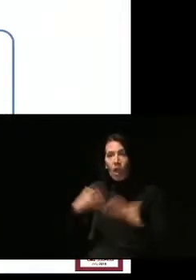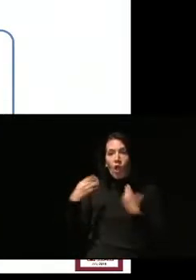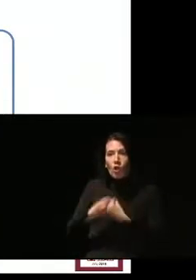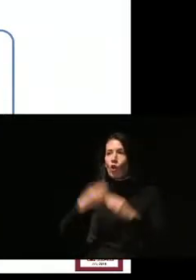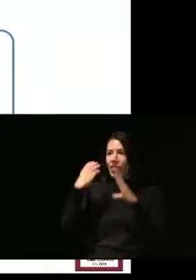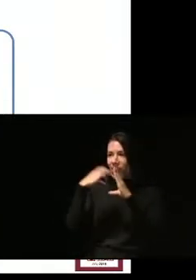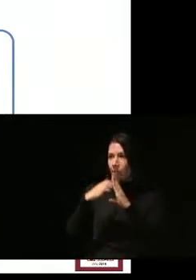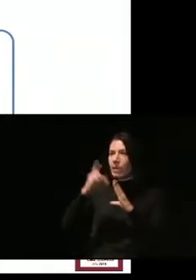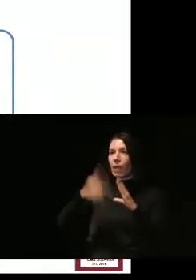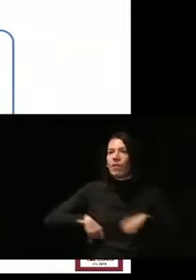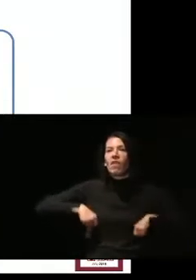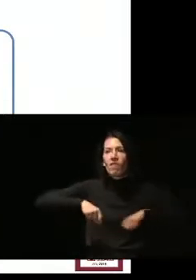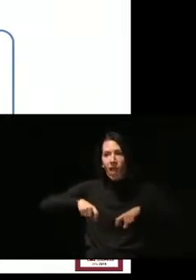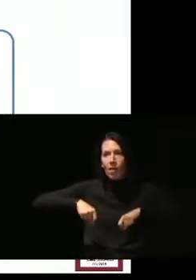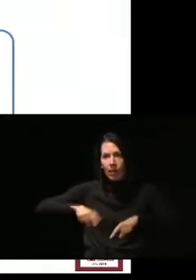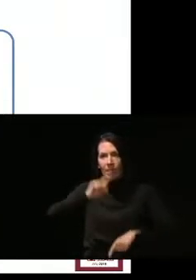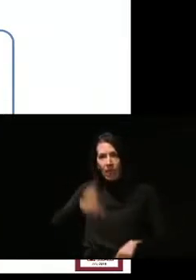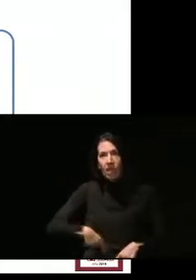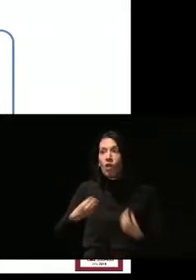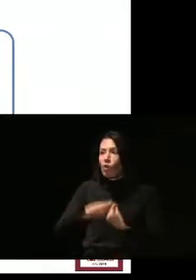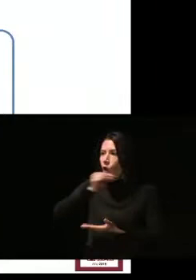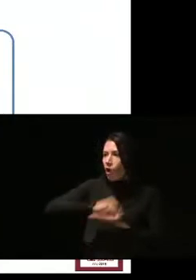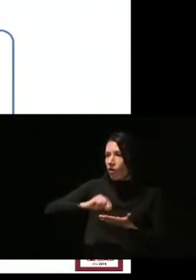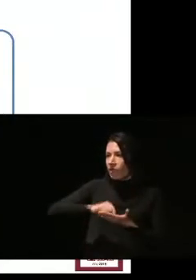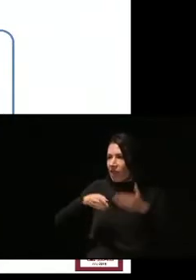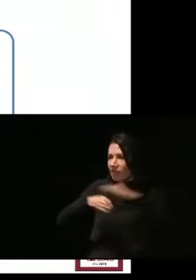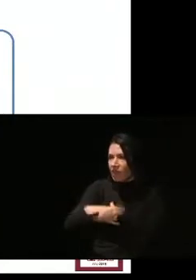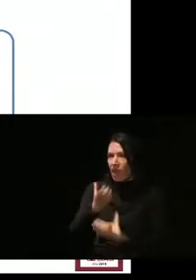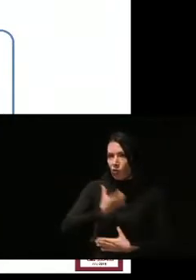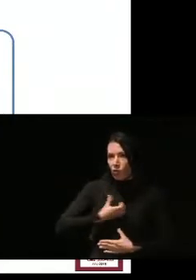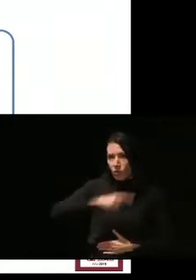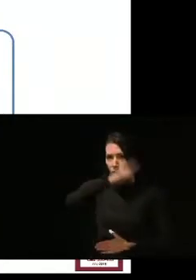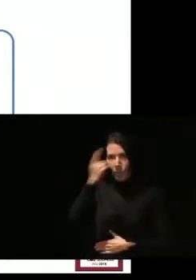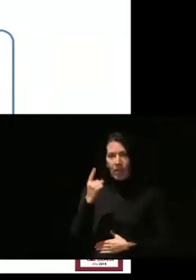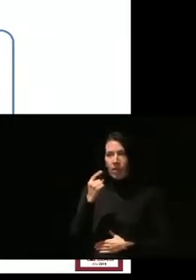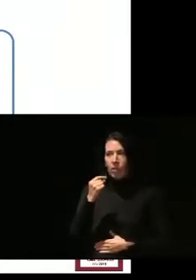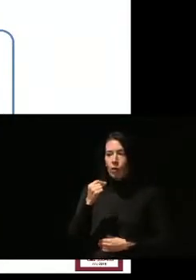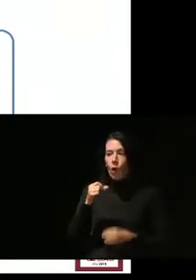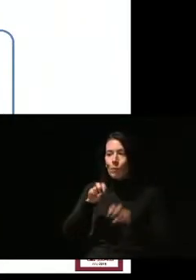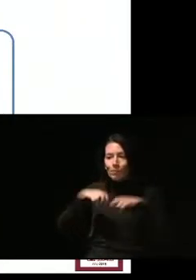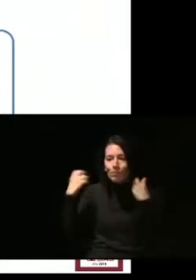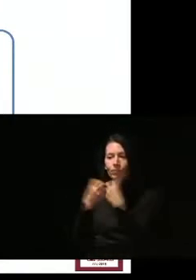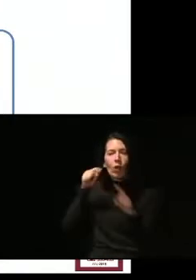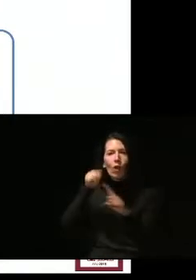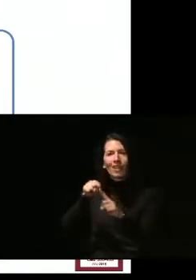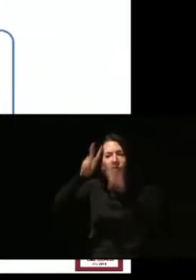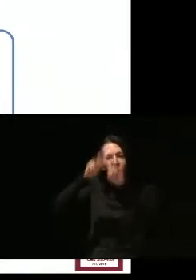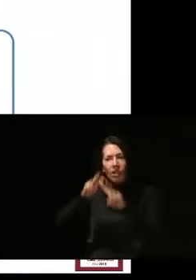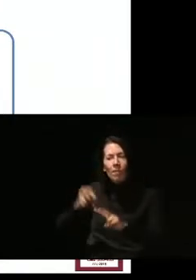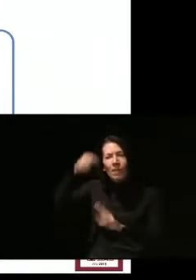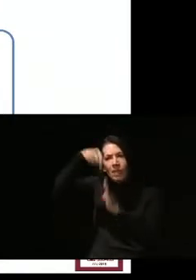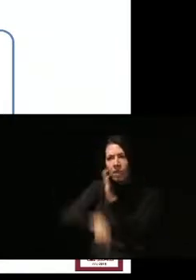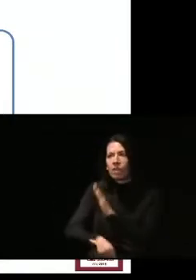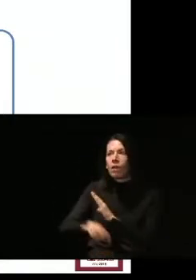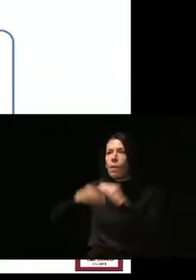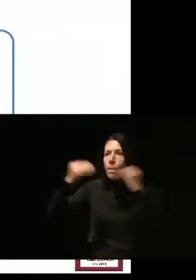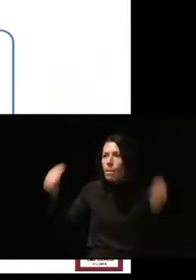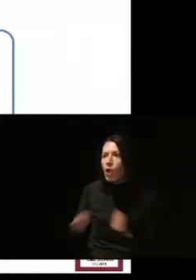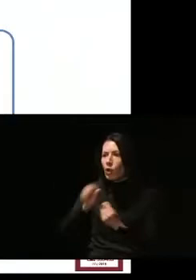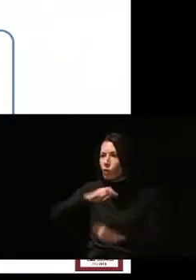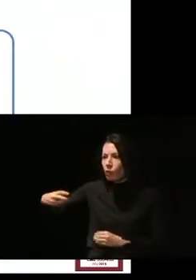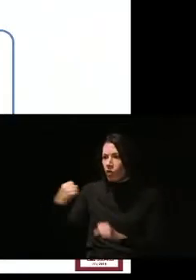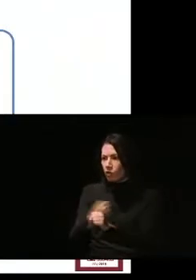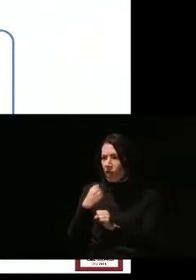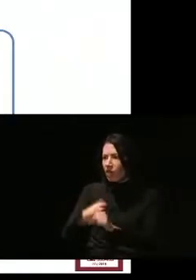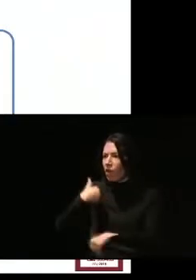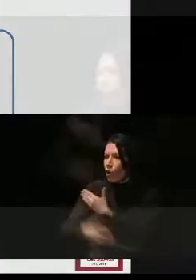CERMI, junto con FAMA, junto con la Oficina de Accesibilidad, para analizar más profundamente cómo mejorar el resultado del trabajo